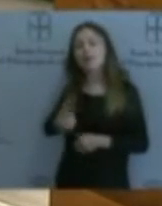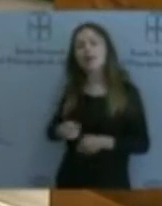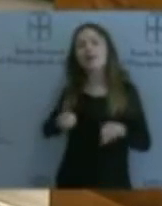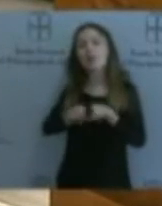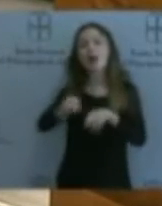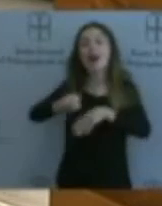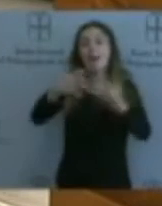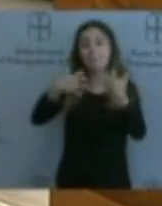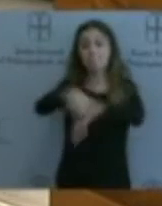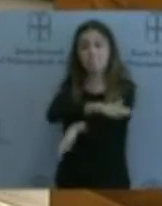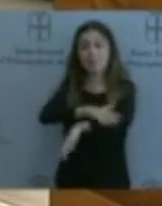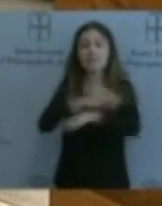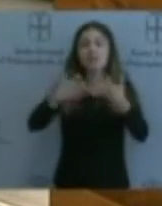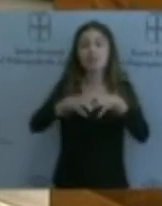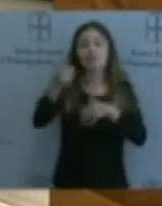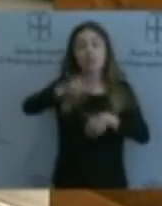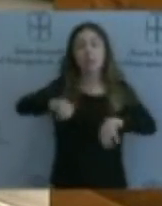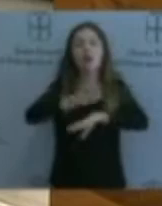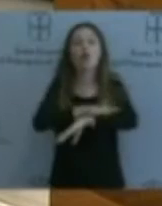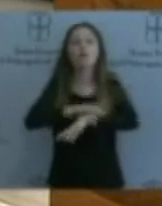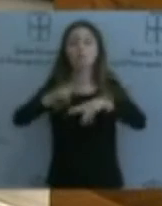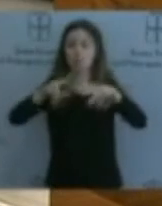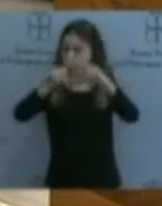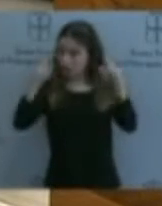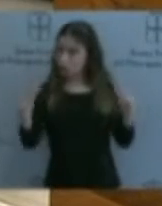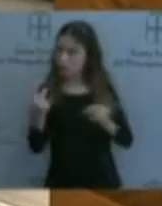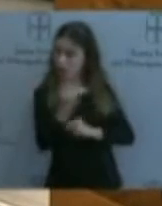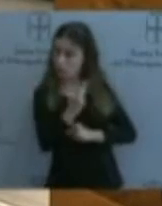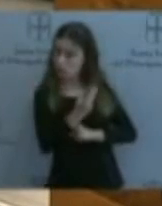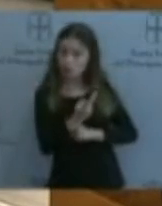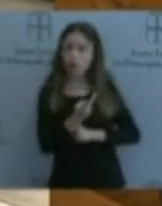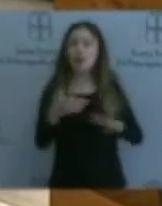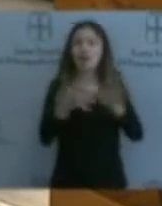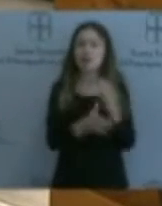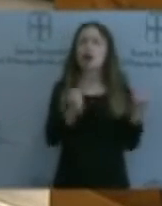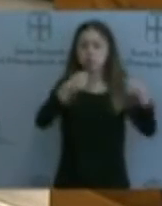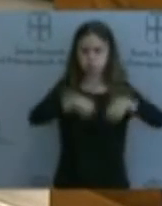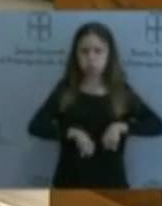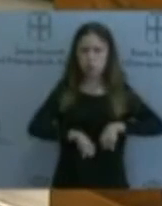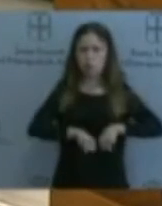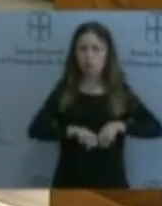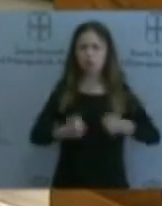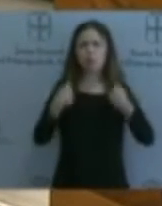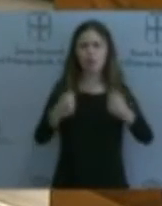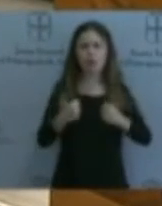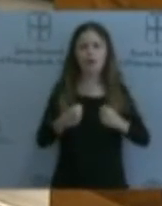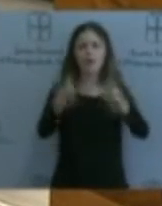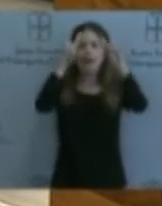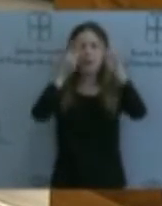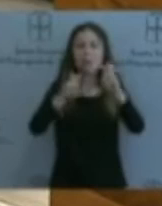de Asturias, existe amplio consenso en los aspectos que consideramos claves para el futuro de Duro Felguera.